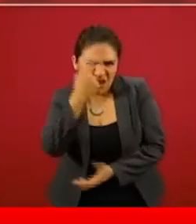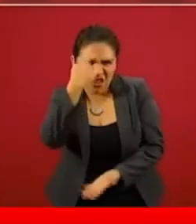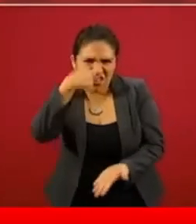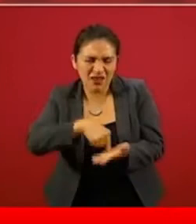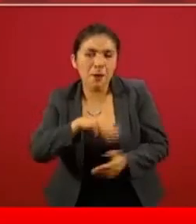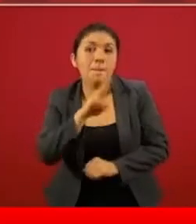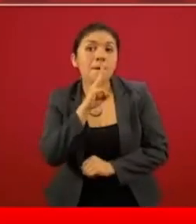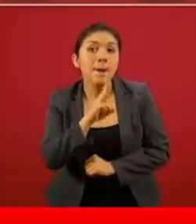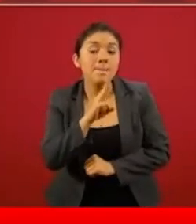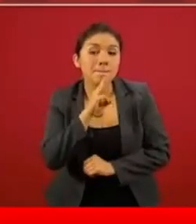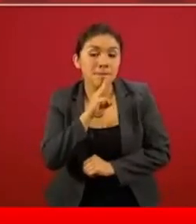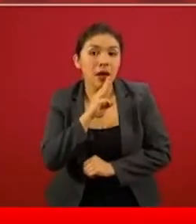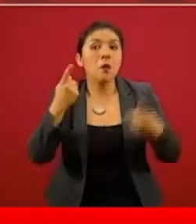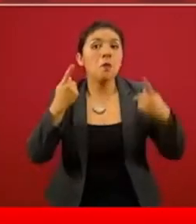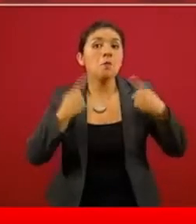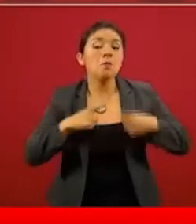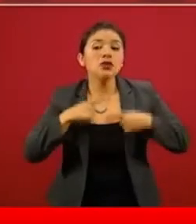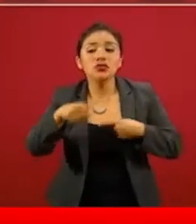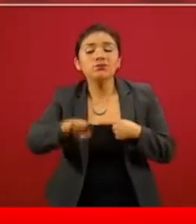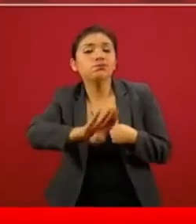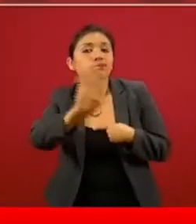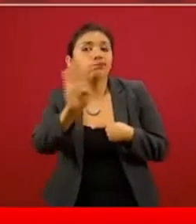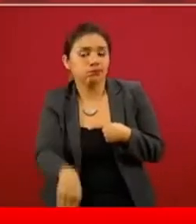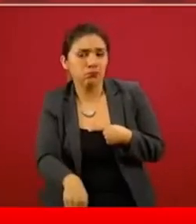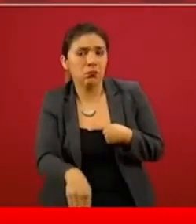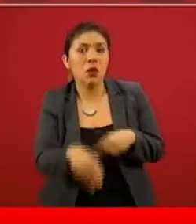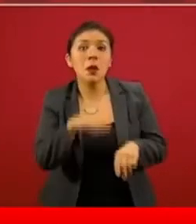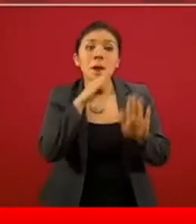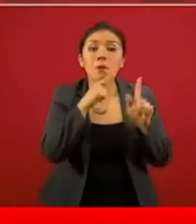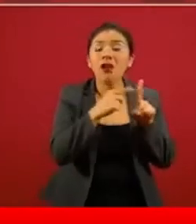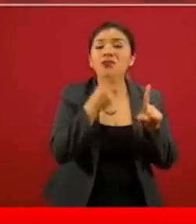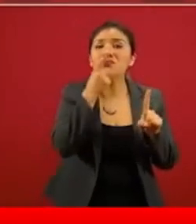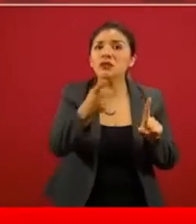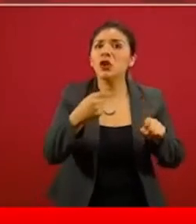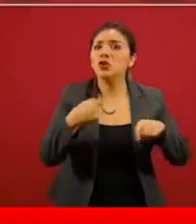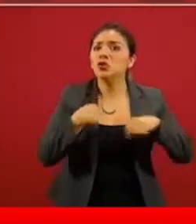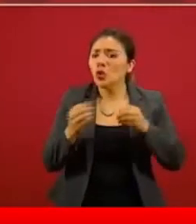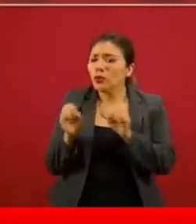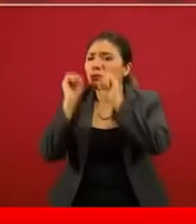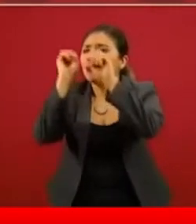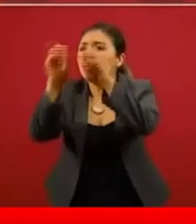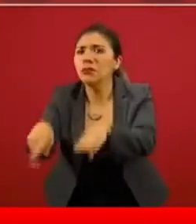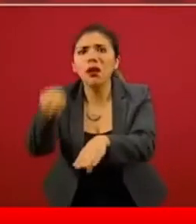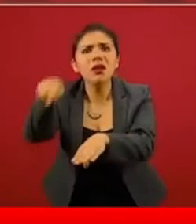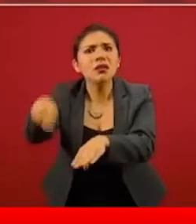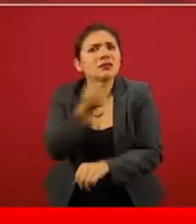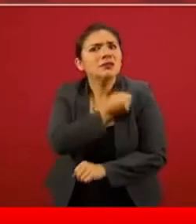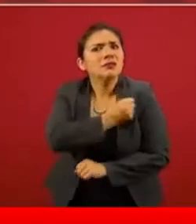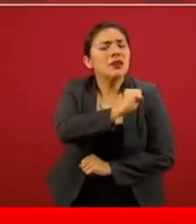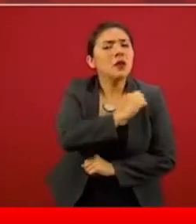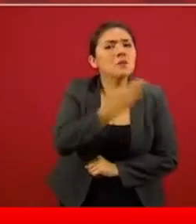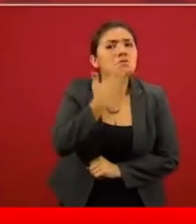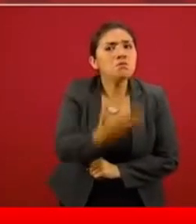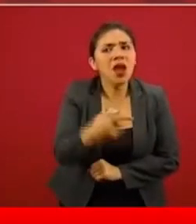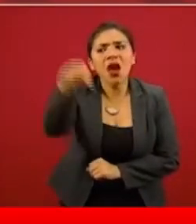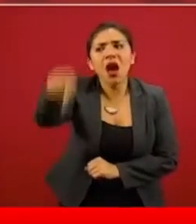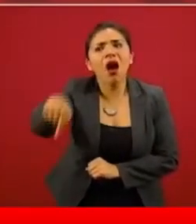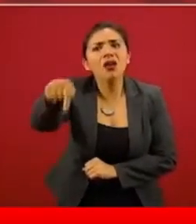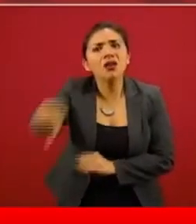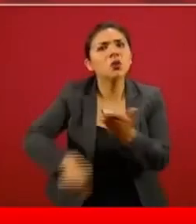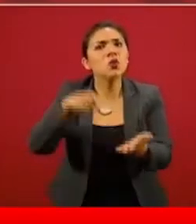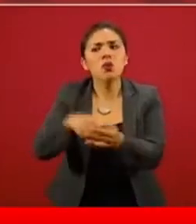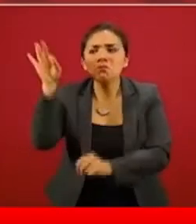la persona que perdió la vida, que decía yo lo entregué en buenas condiciones y aquí se murió.